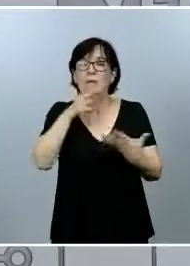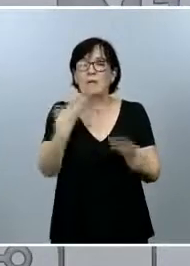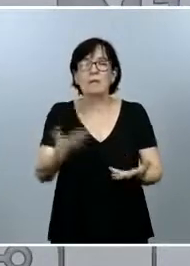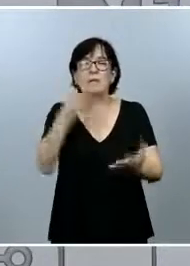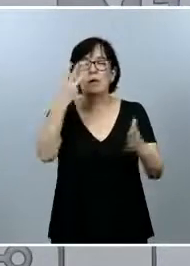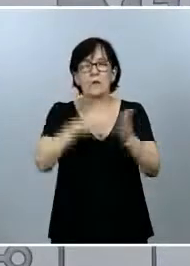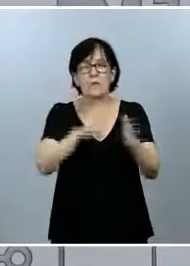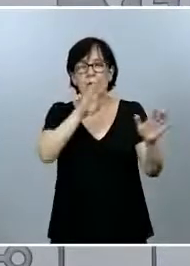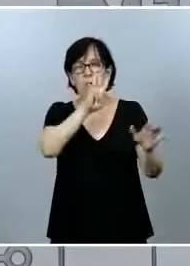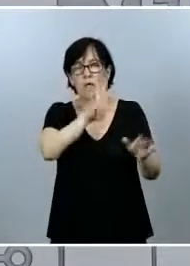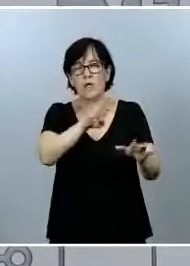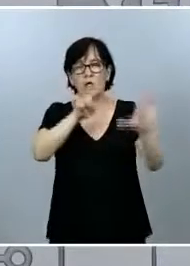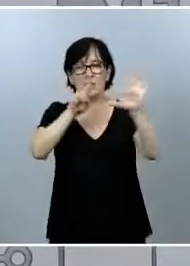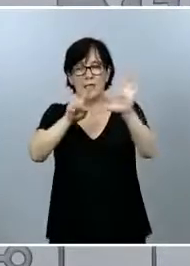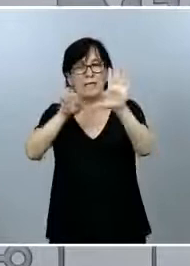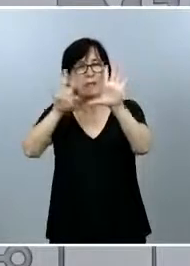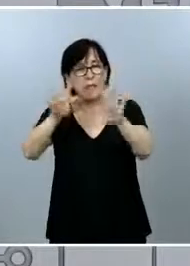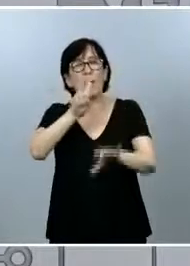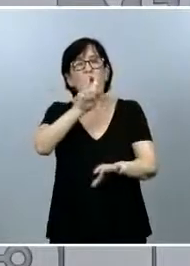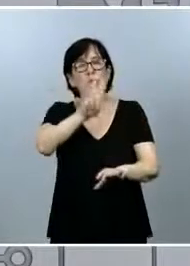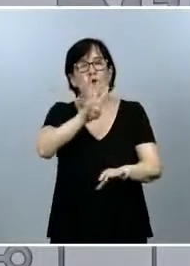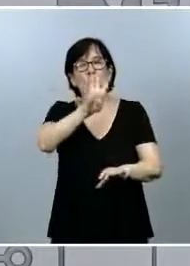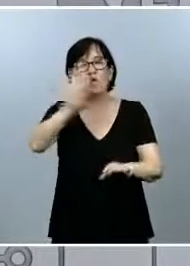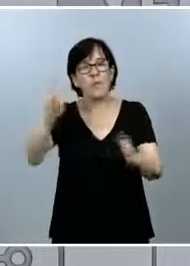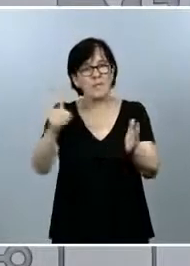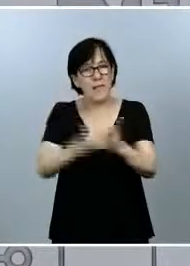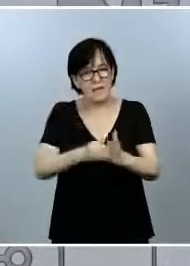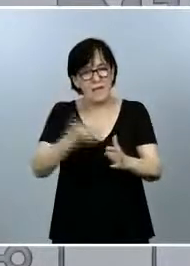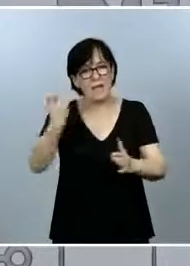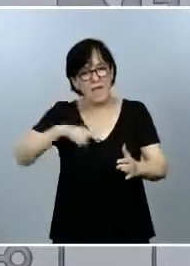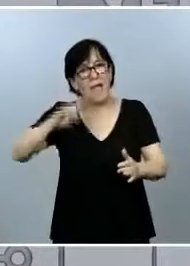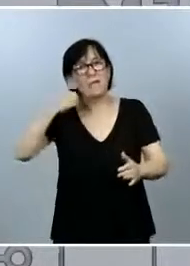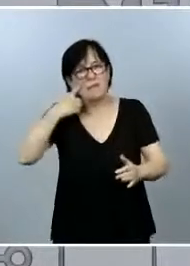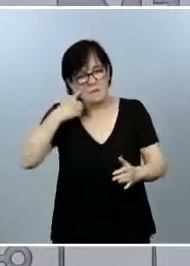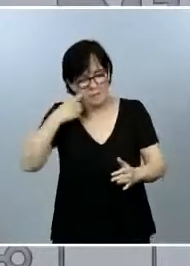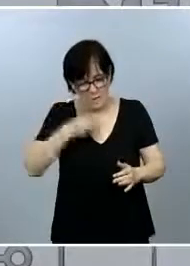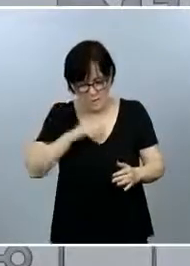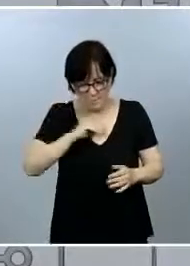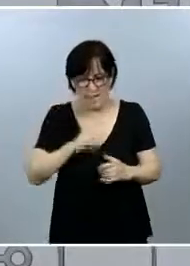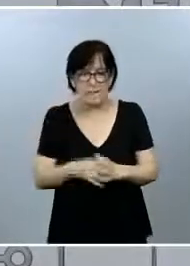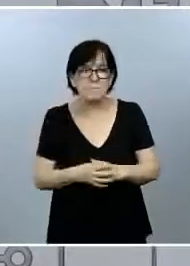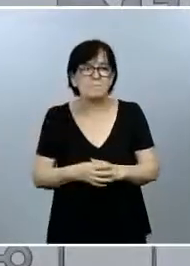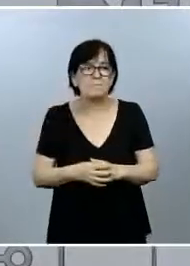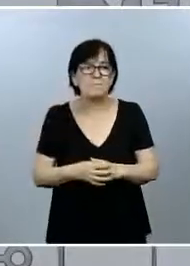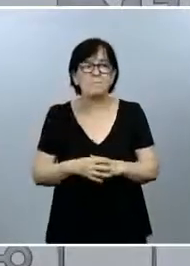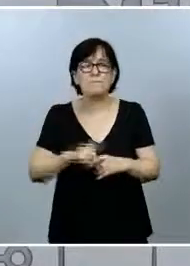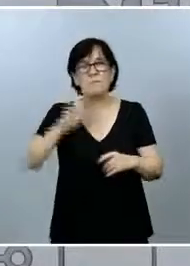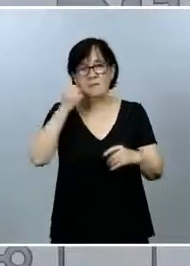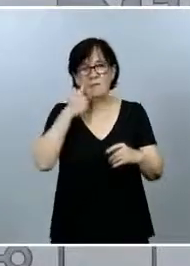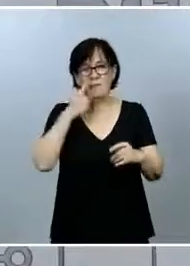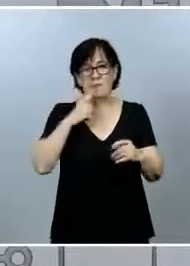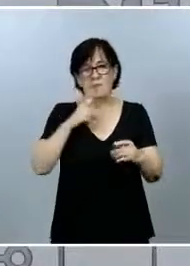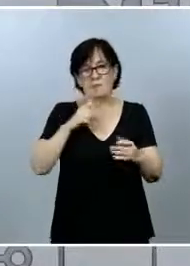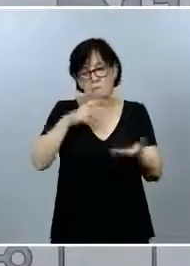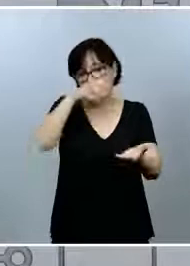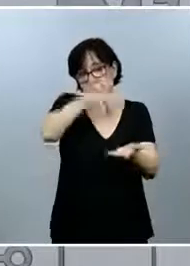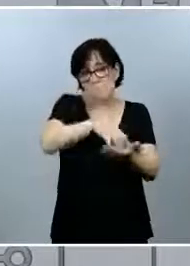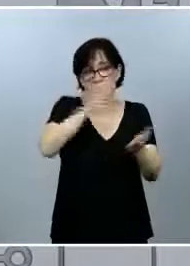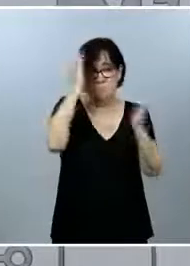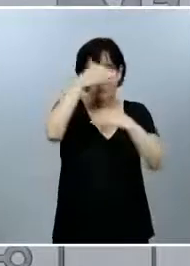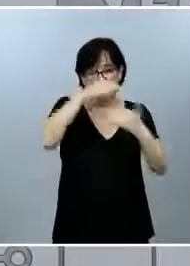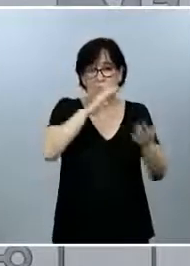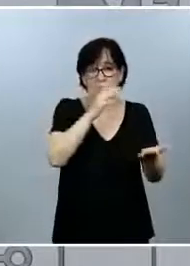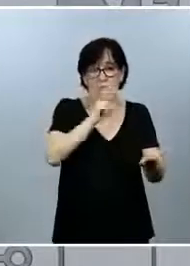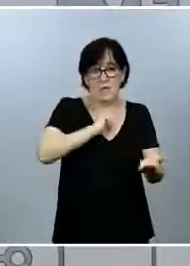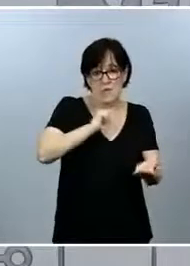.469 de los 240.000 casos que hemos llegado a identificar en España, a identificar a través del sistema sanitario. Si, además,